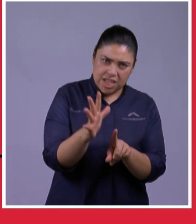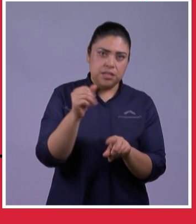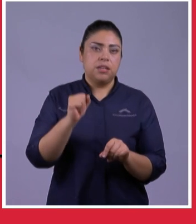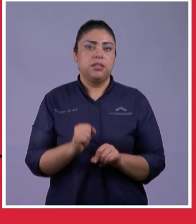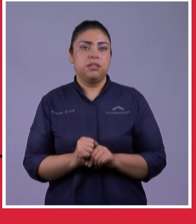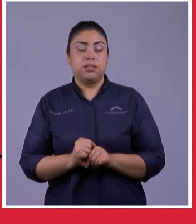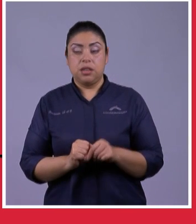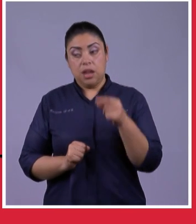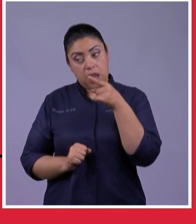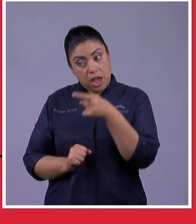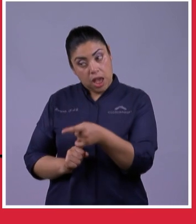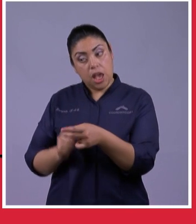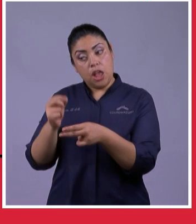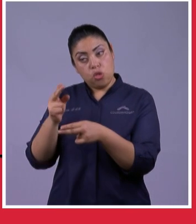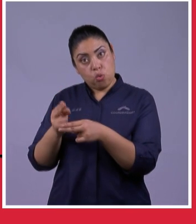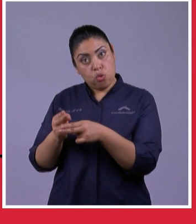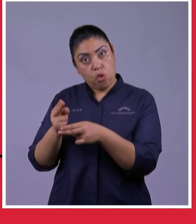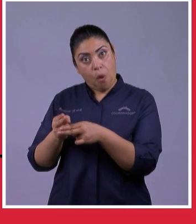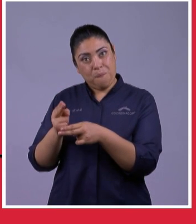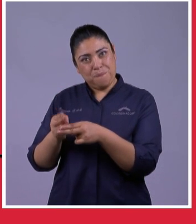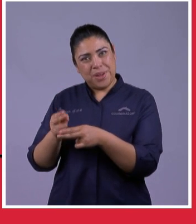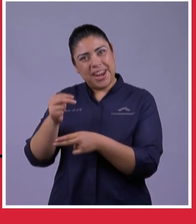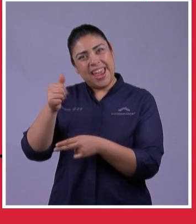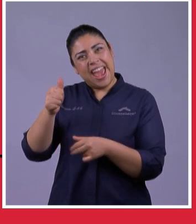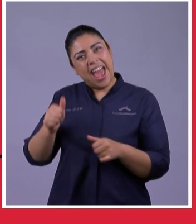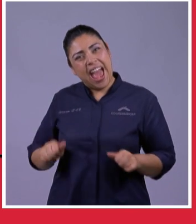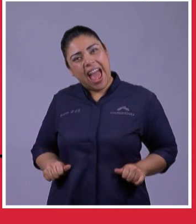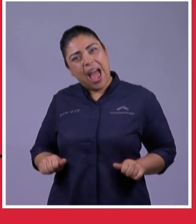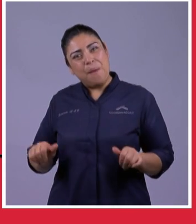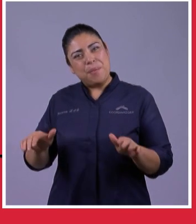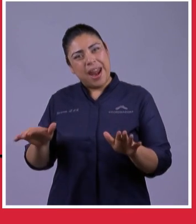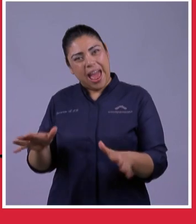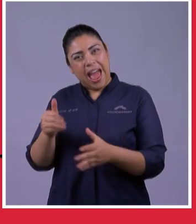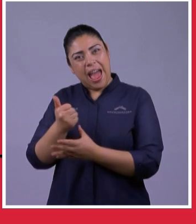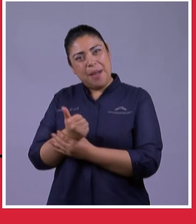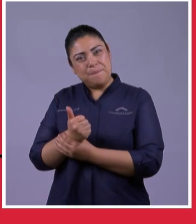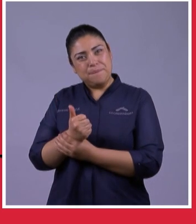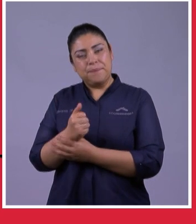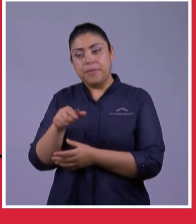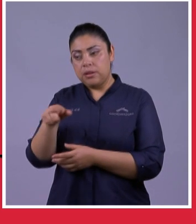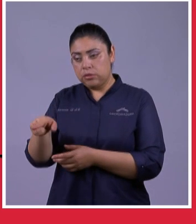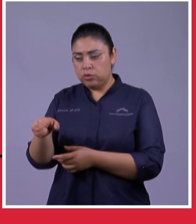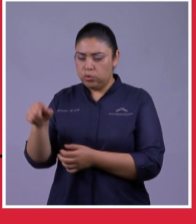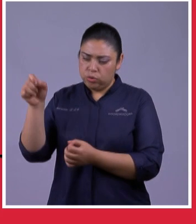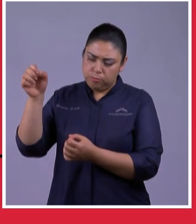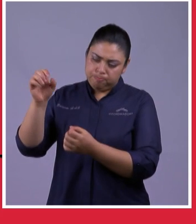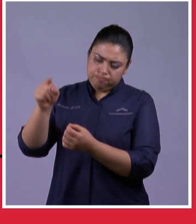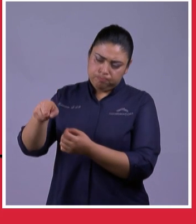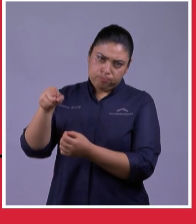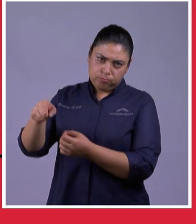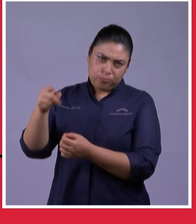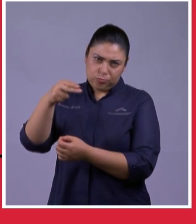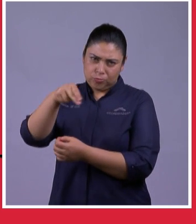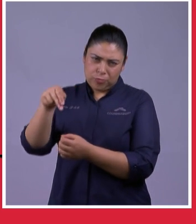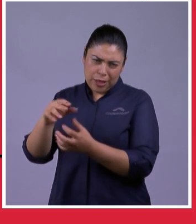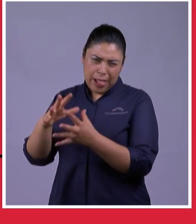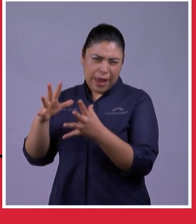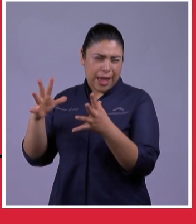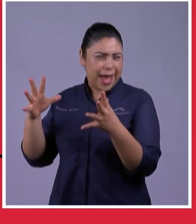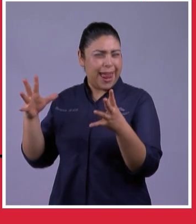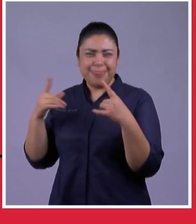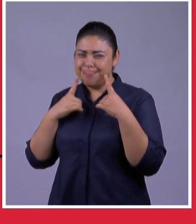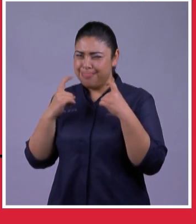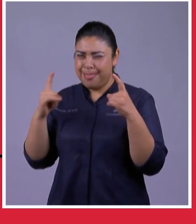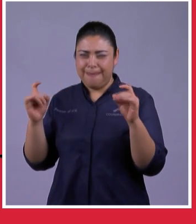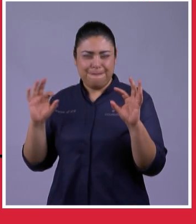y serás bendición bendeciré a los que te maldijeren y a los que te maldijeren maldeciré